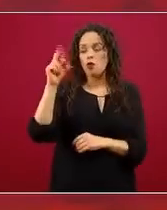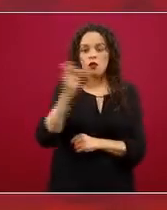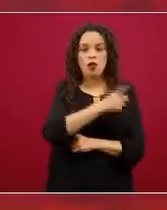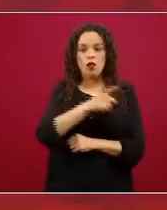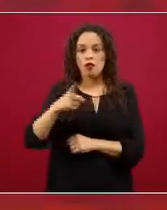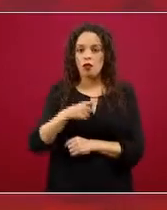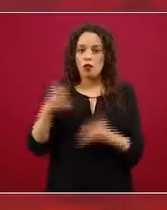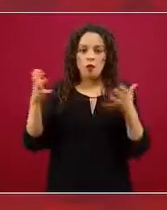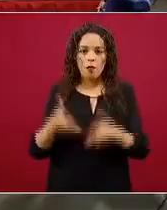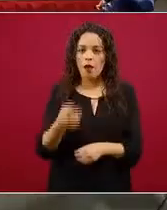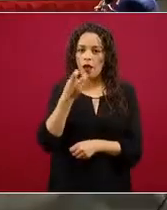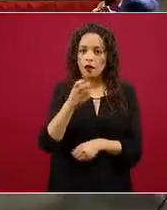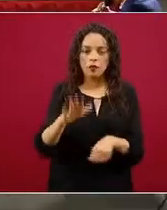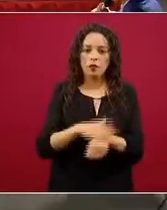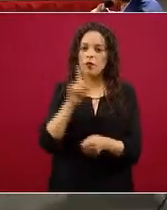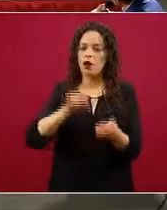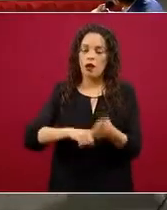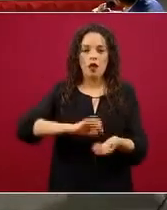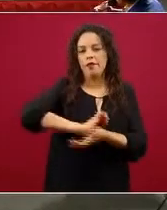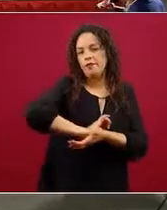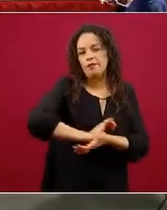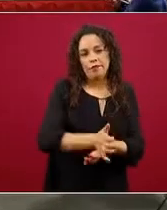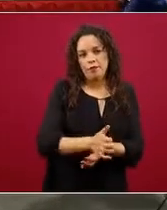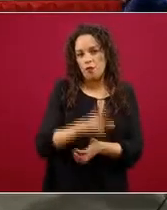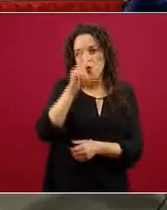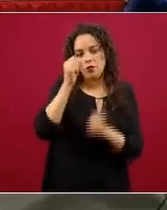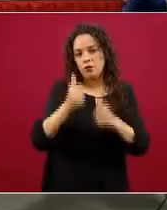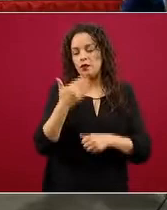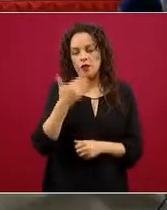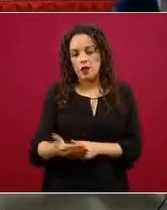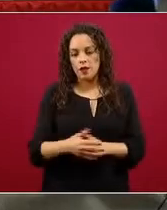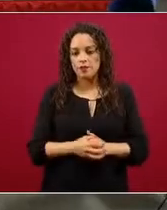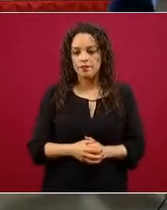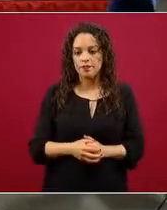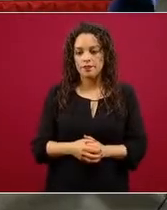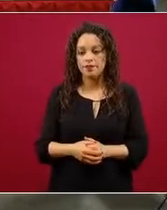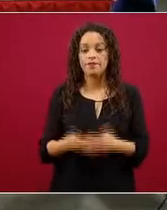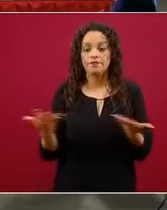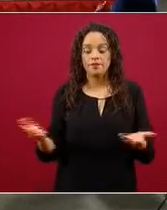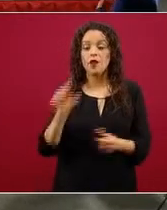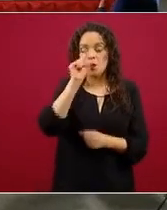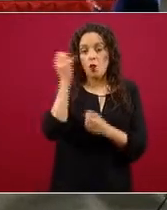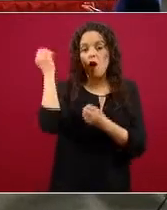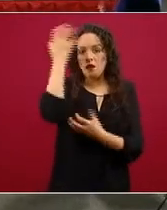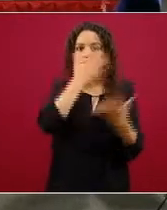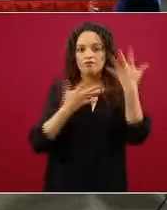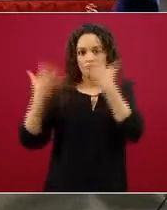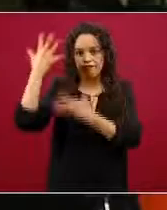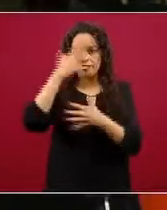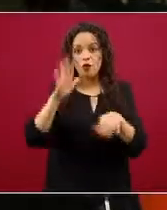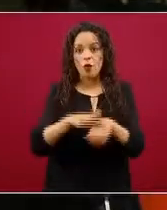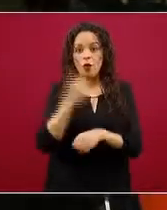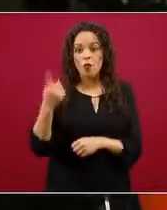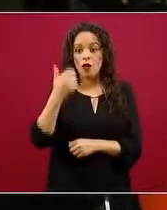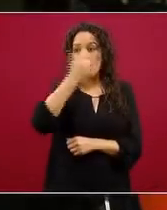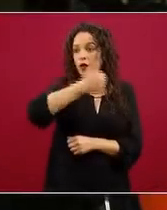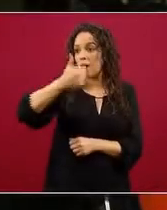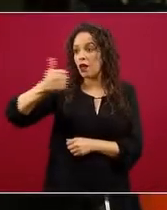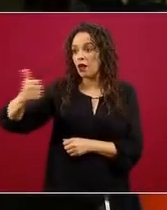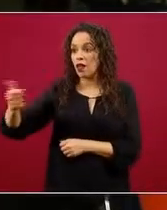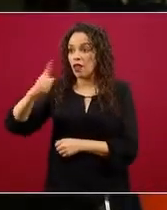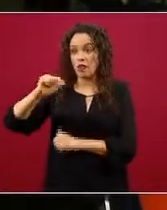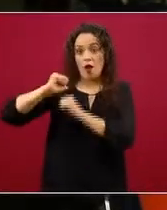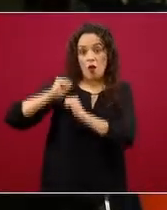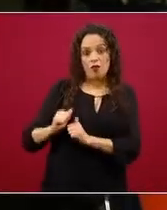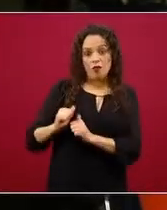muy favorable. El otro tema también ha causado confusiones, porque cada autoridad lo está interpretando como quiere o